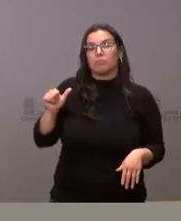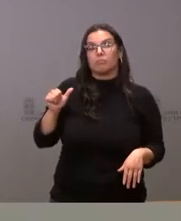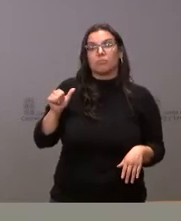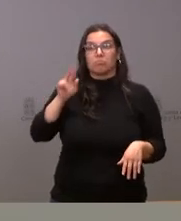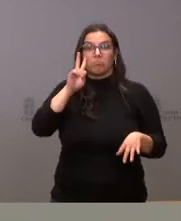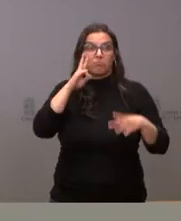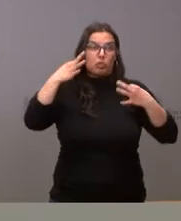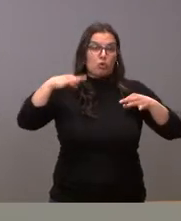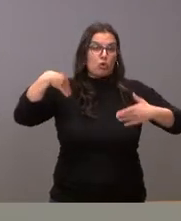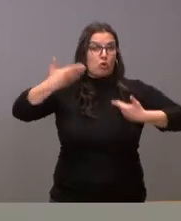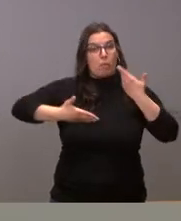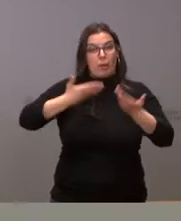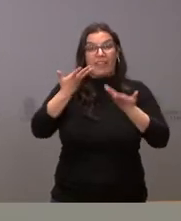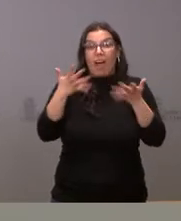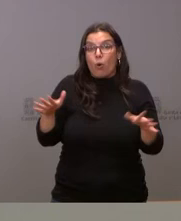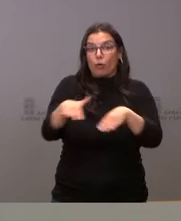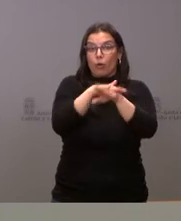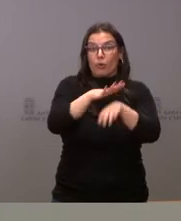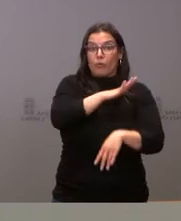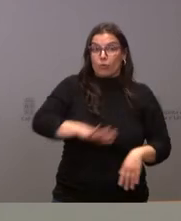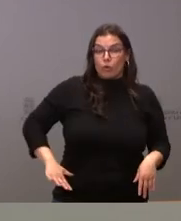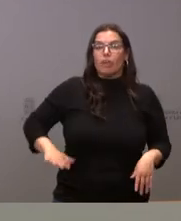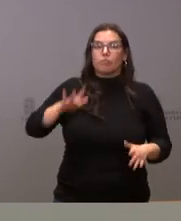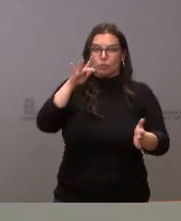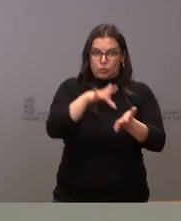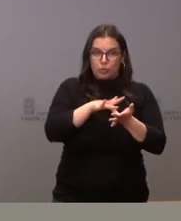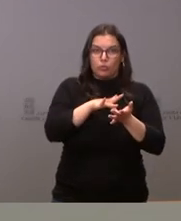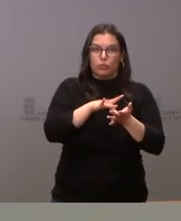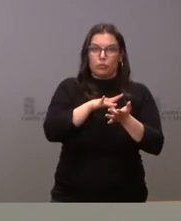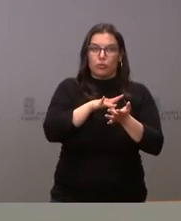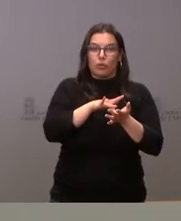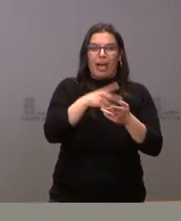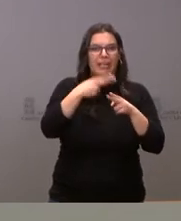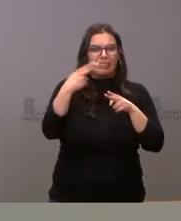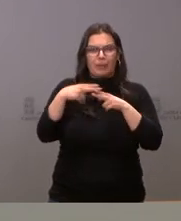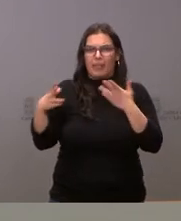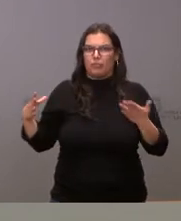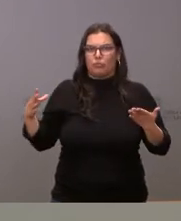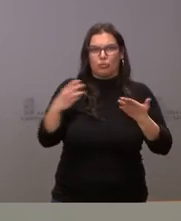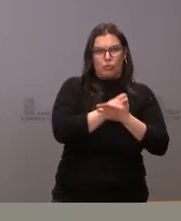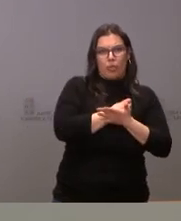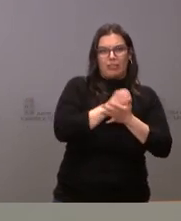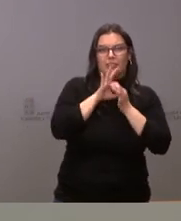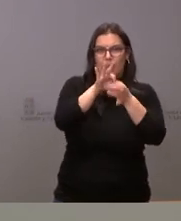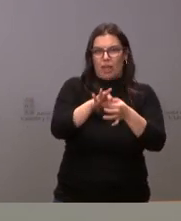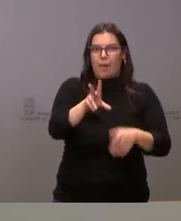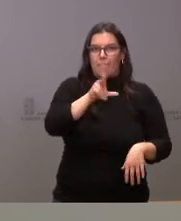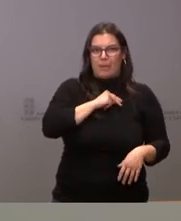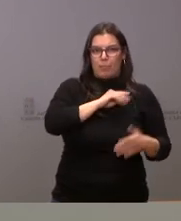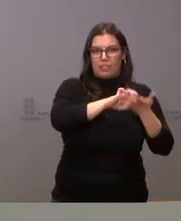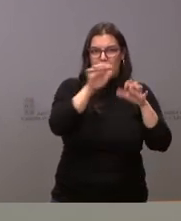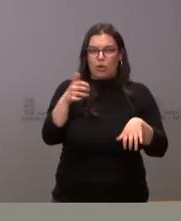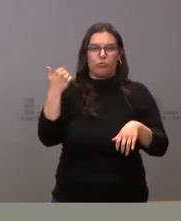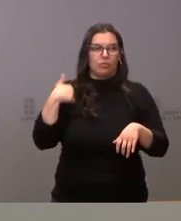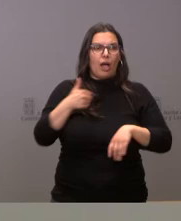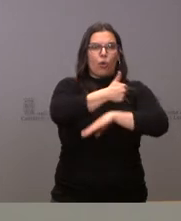normalidad, a pesar de estar el Gobierno en funciones, se ha procedido a la celebración de todas las actividades vinculadas a la entrega de estos premios. Se han reunido con la